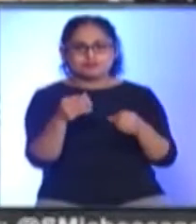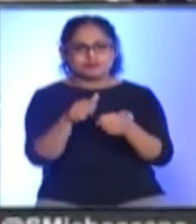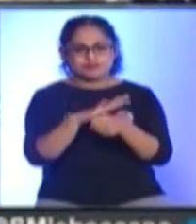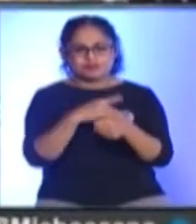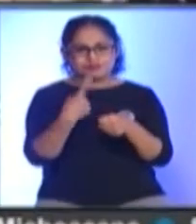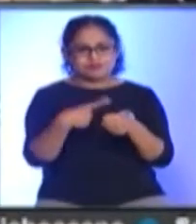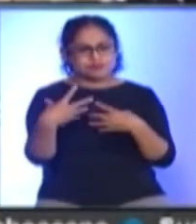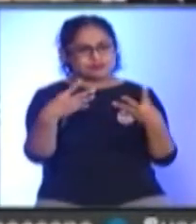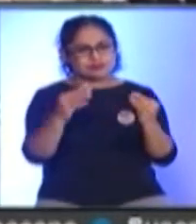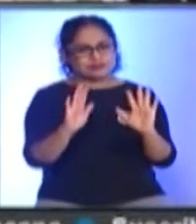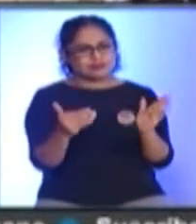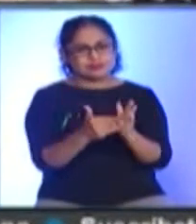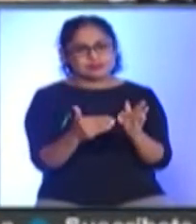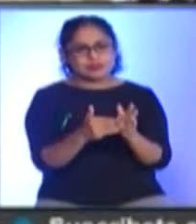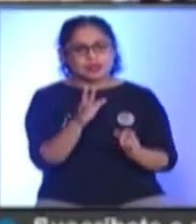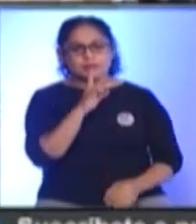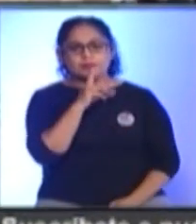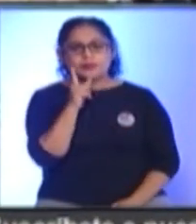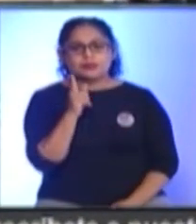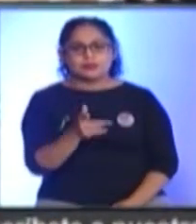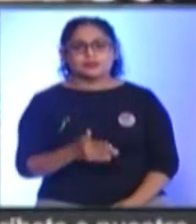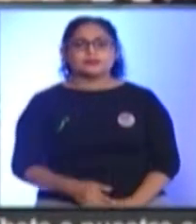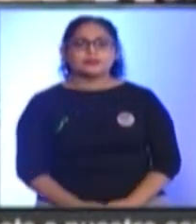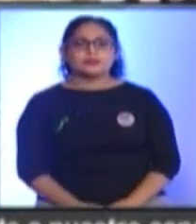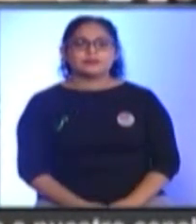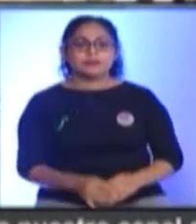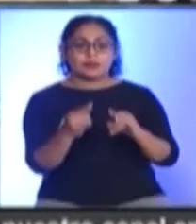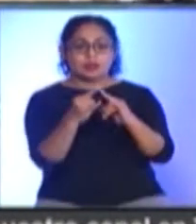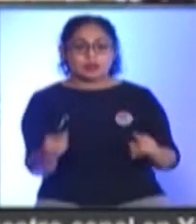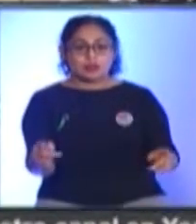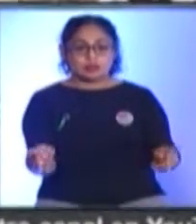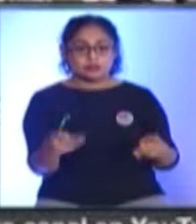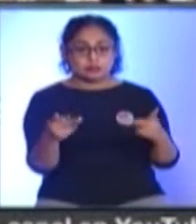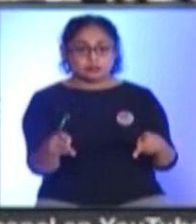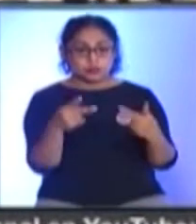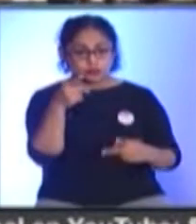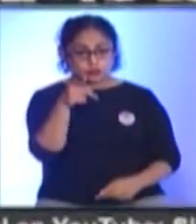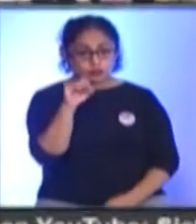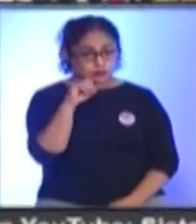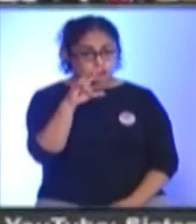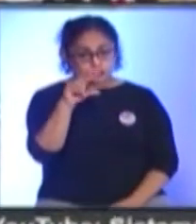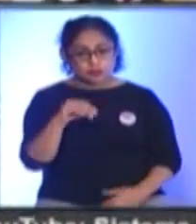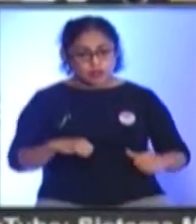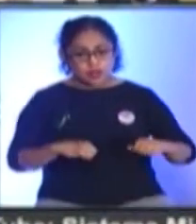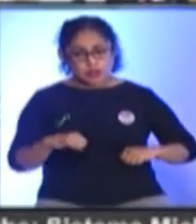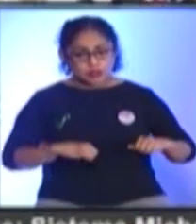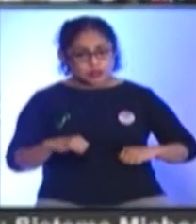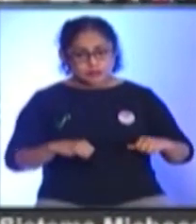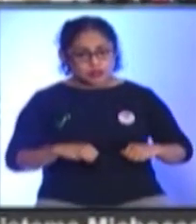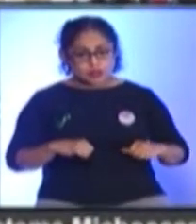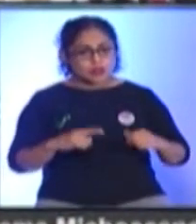Se siga Extendiendo Y más Dando El Tienguis Artesanal Lo tienen Contemplado Algunas Actividades Que de repente